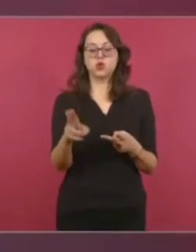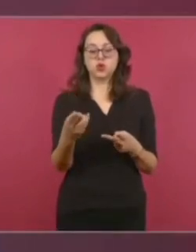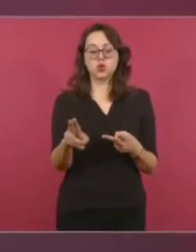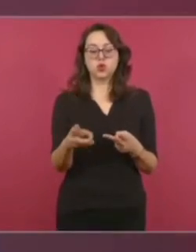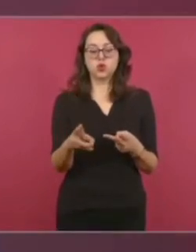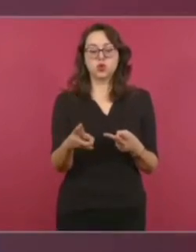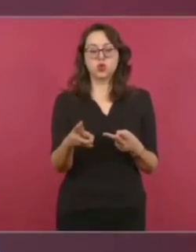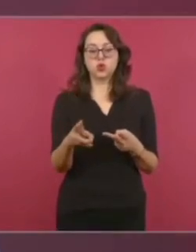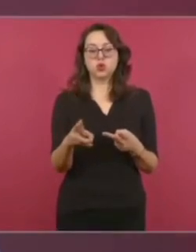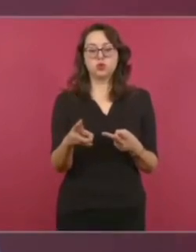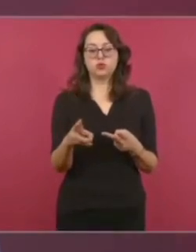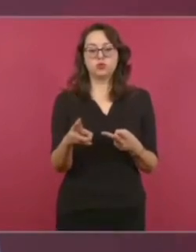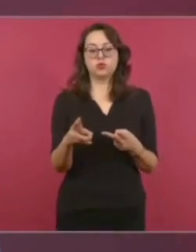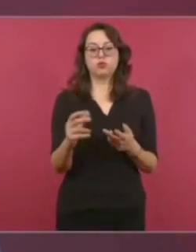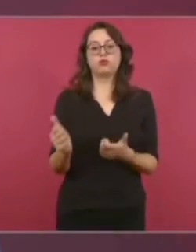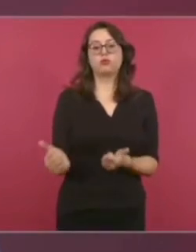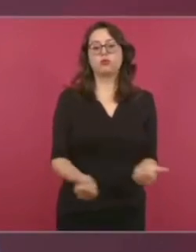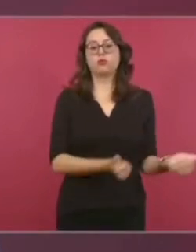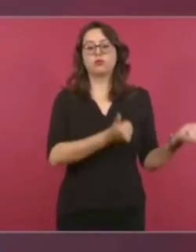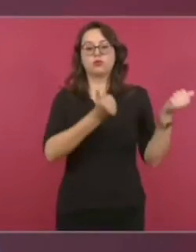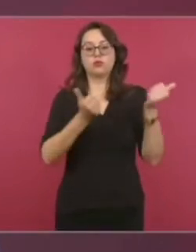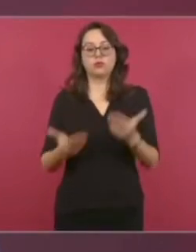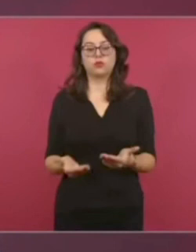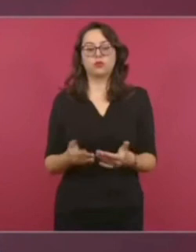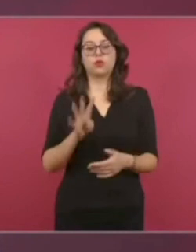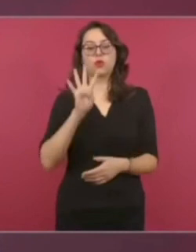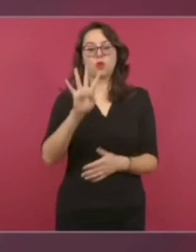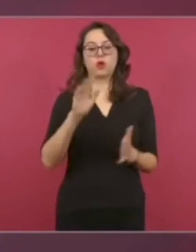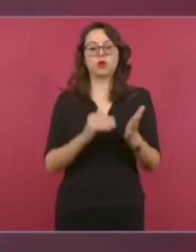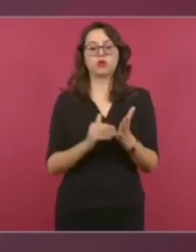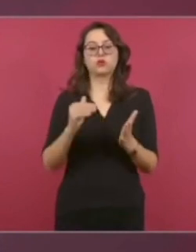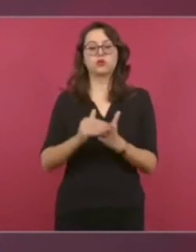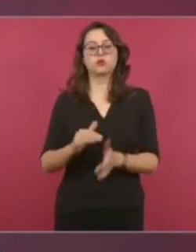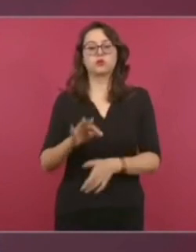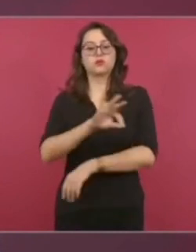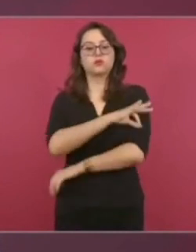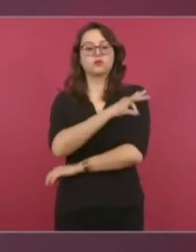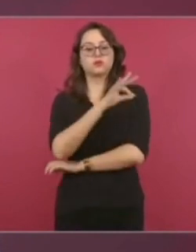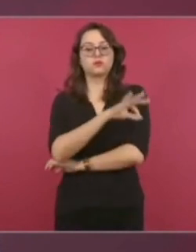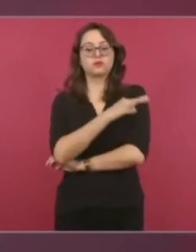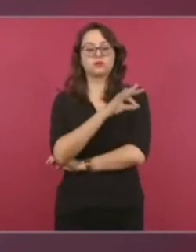llegar 4 millones de dosis